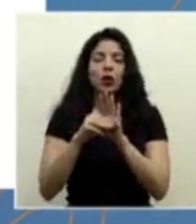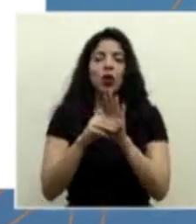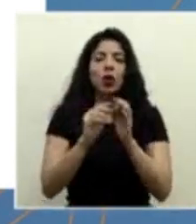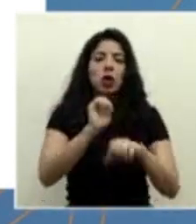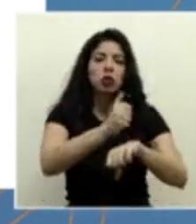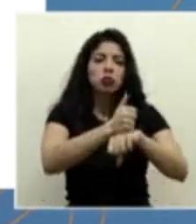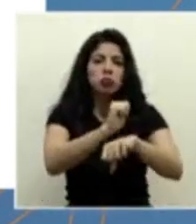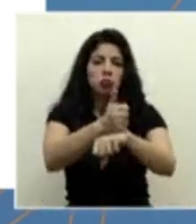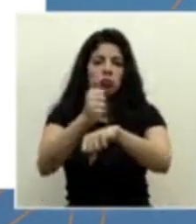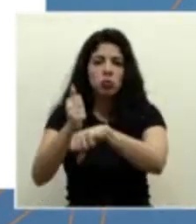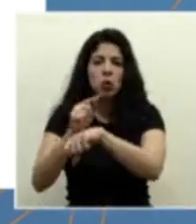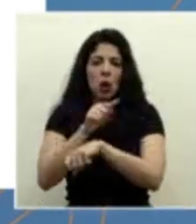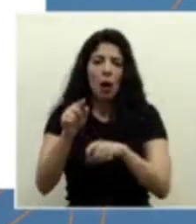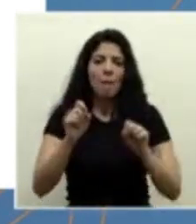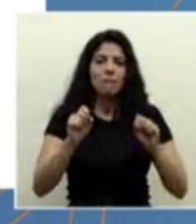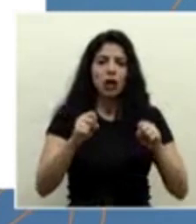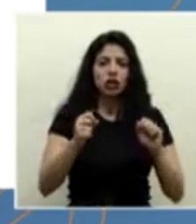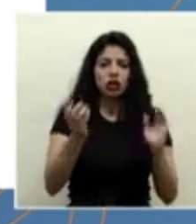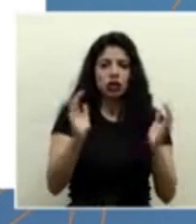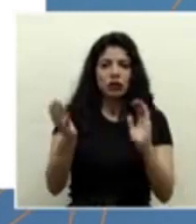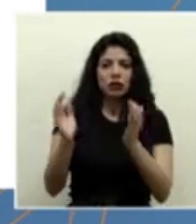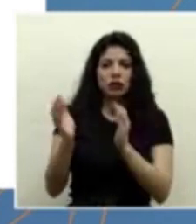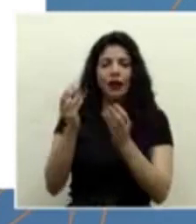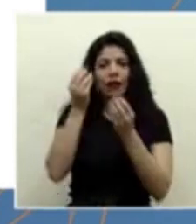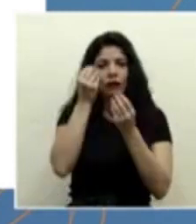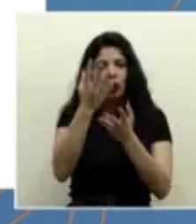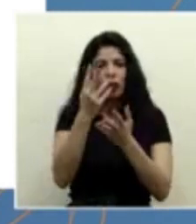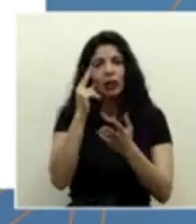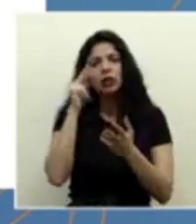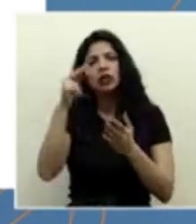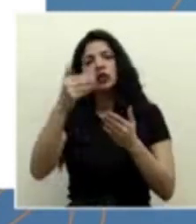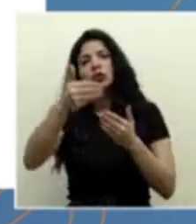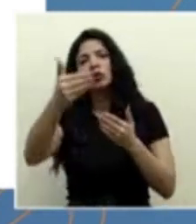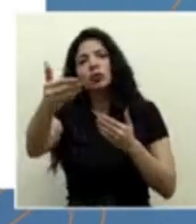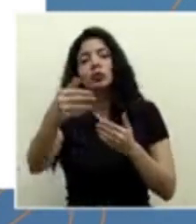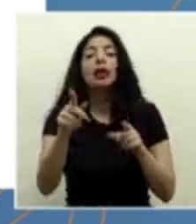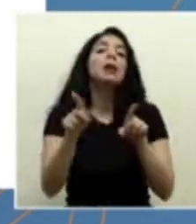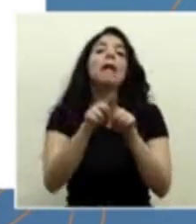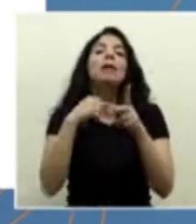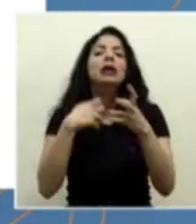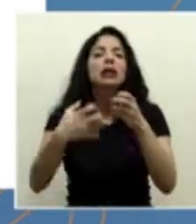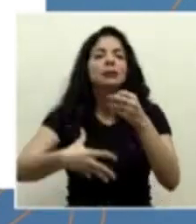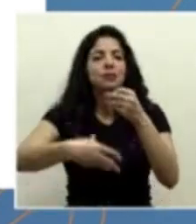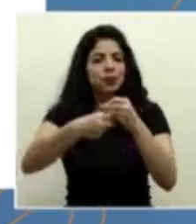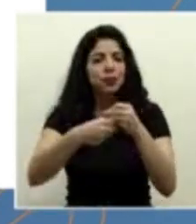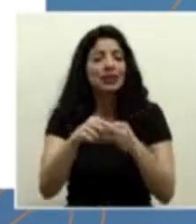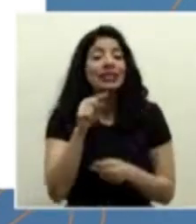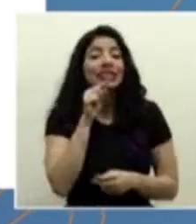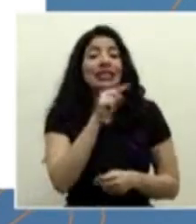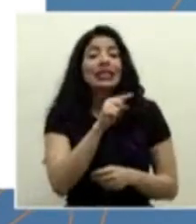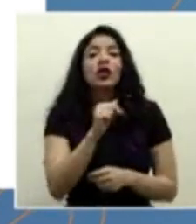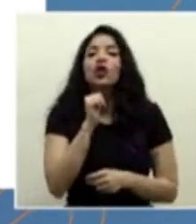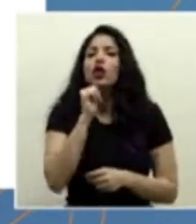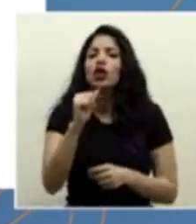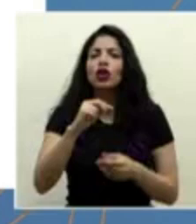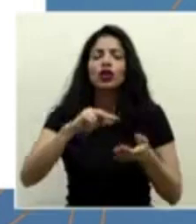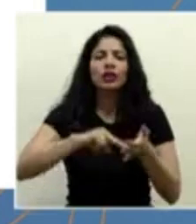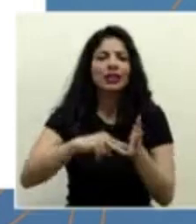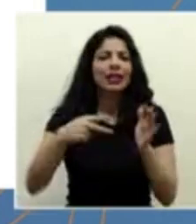poder obtener la información de proyección. Y yo quiero aquí también hacer una acotación. Esto no es para nada